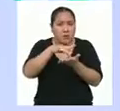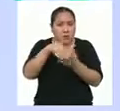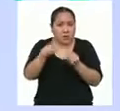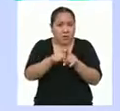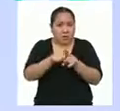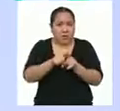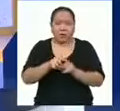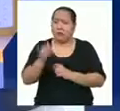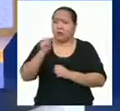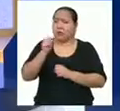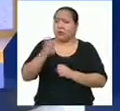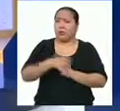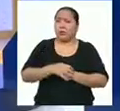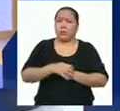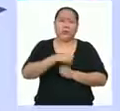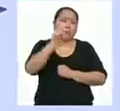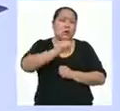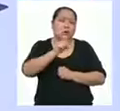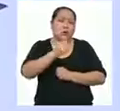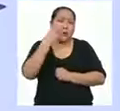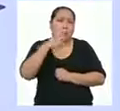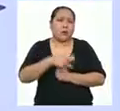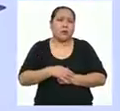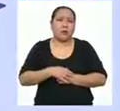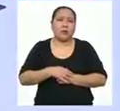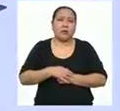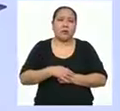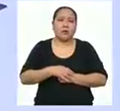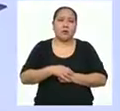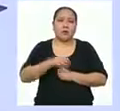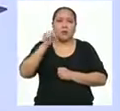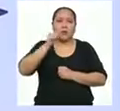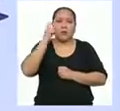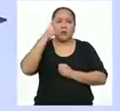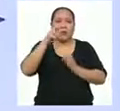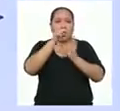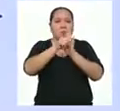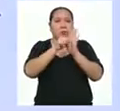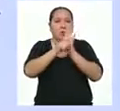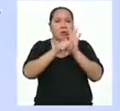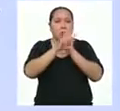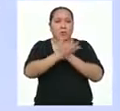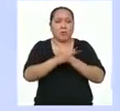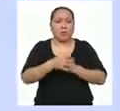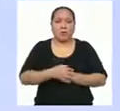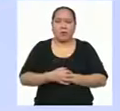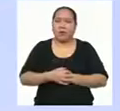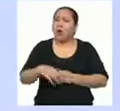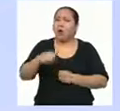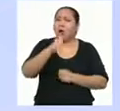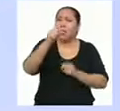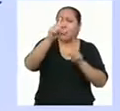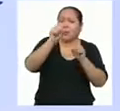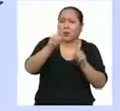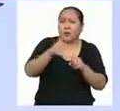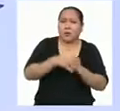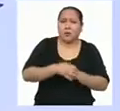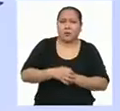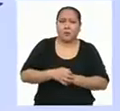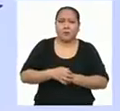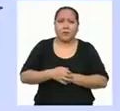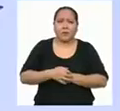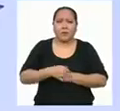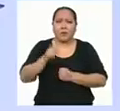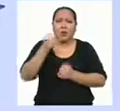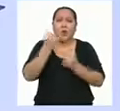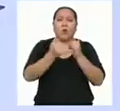¡Claro que cuentan! Entonces sí. Ya. Sí, vio películas. Aquí tengo otra pregunta. A ver,